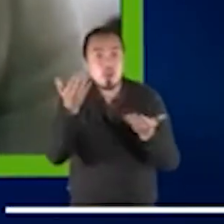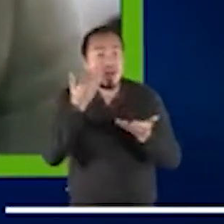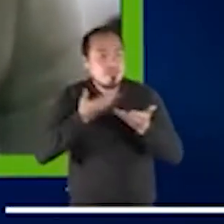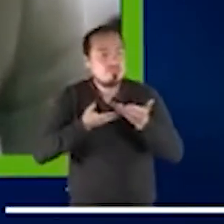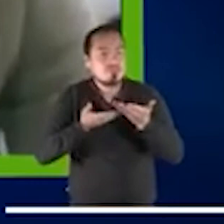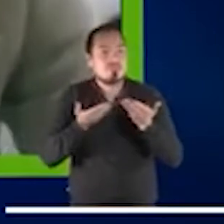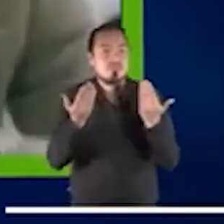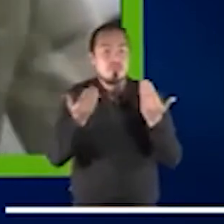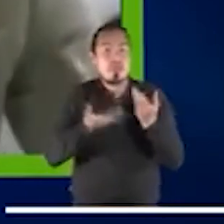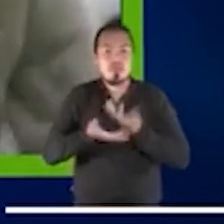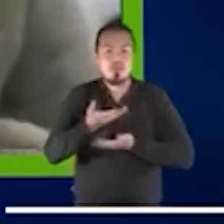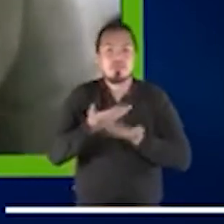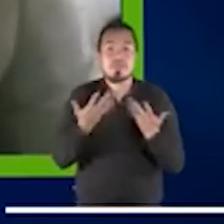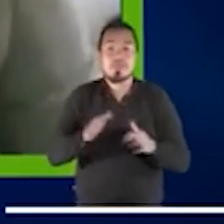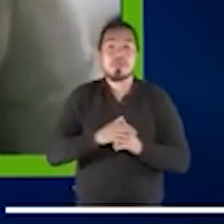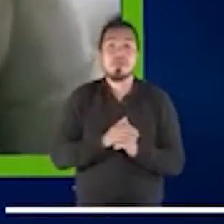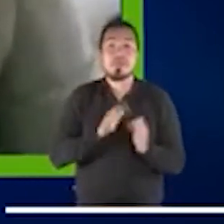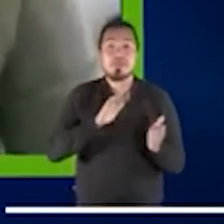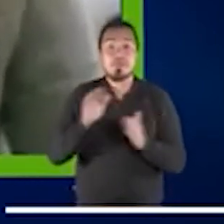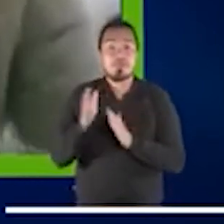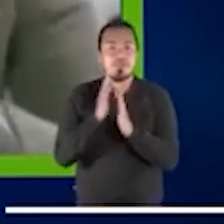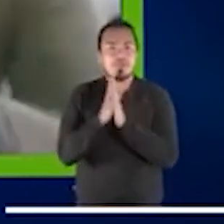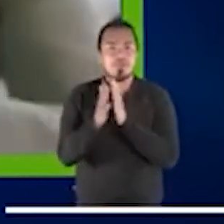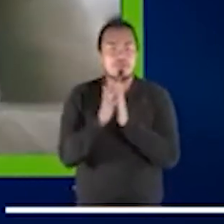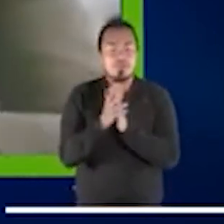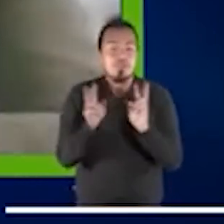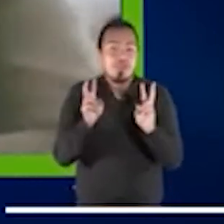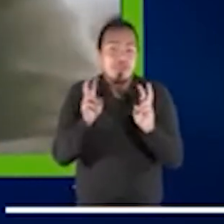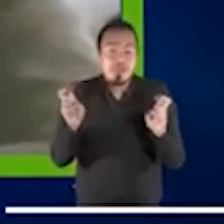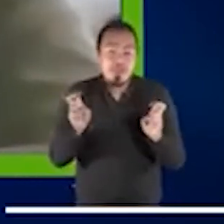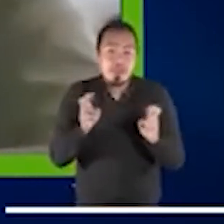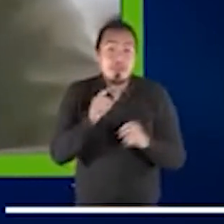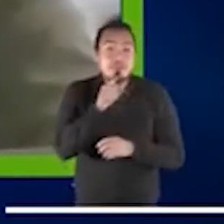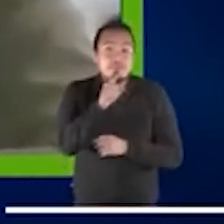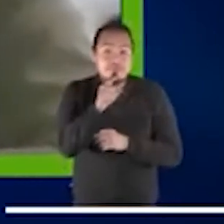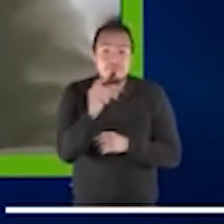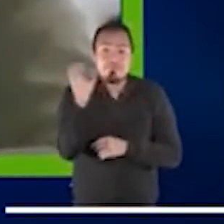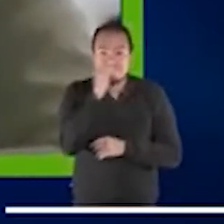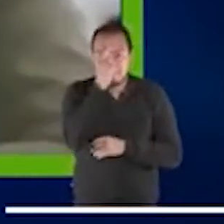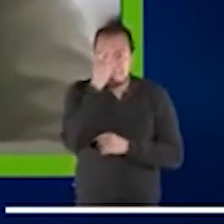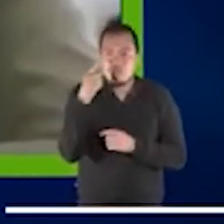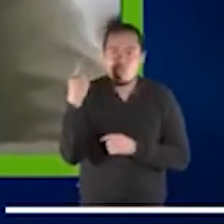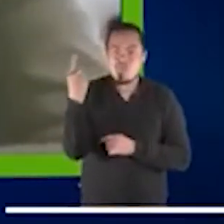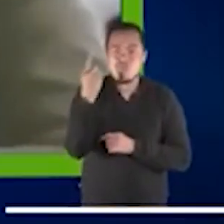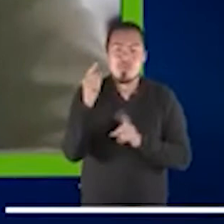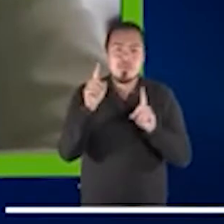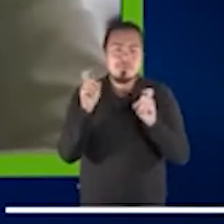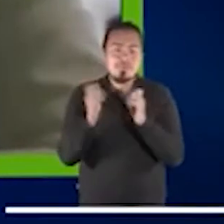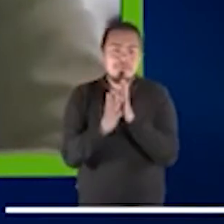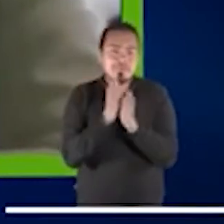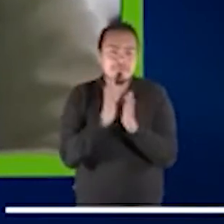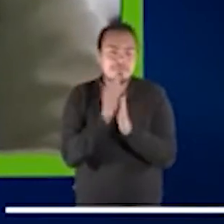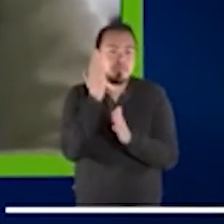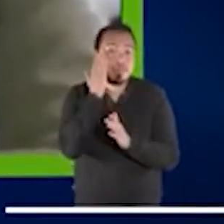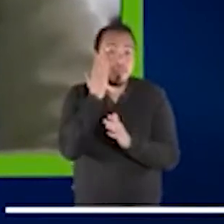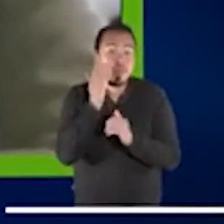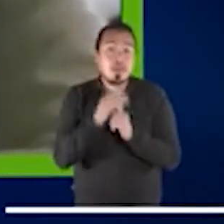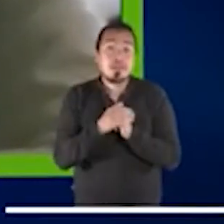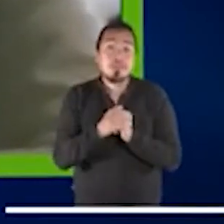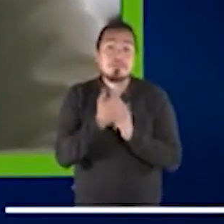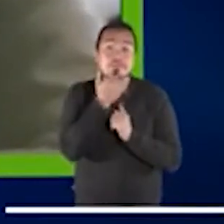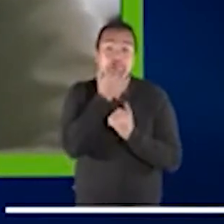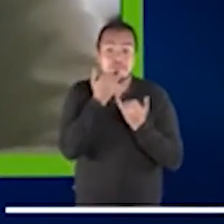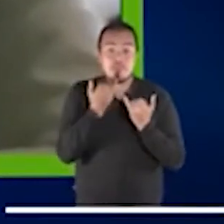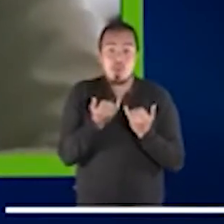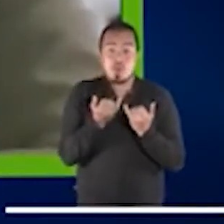Emanuela y yo mismo. A este respecto, sobre las cuestiones que ustedes pueden ver en las slides, queríamos en